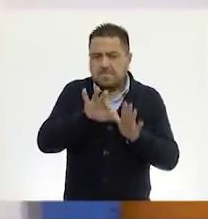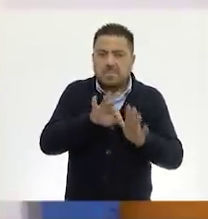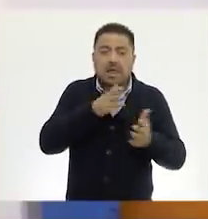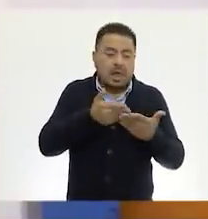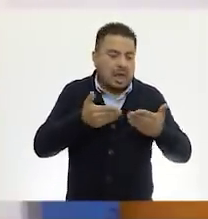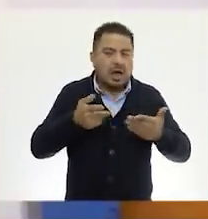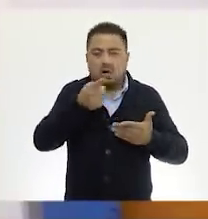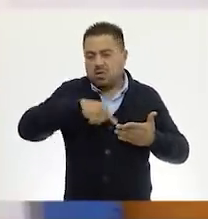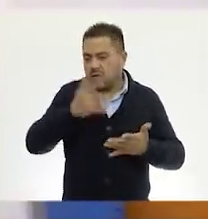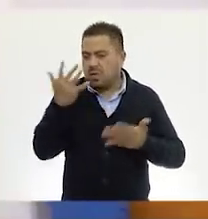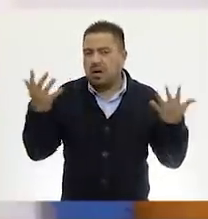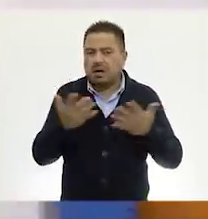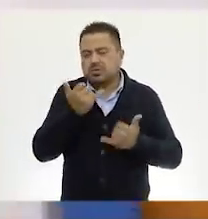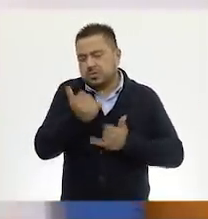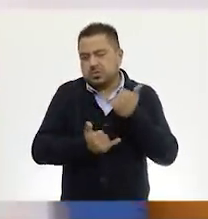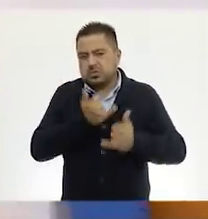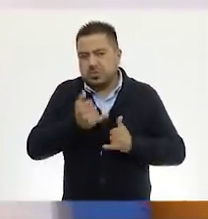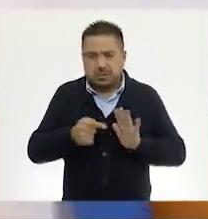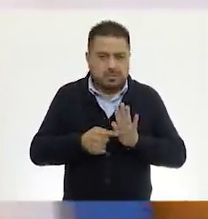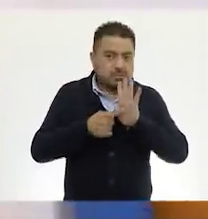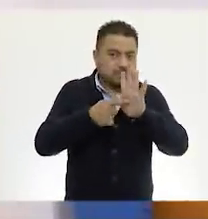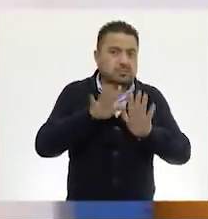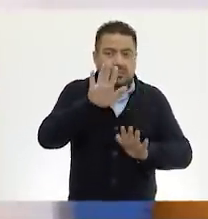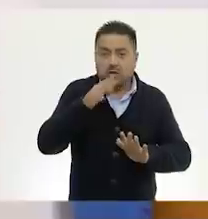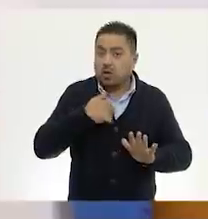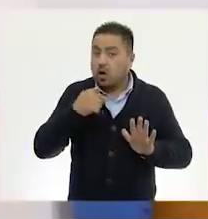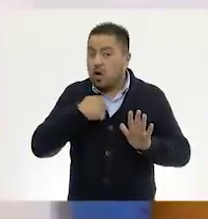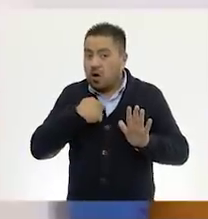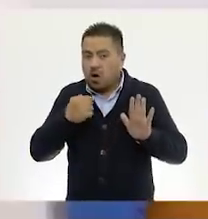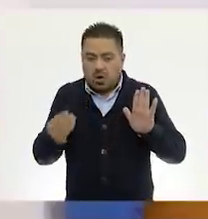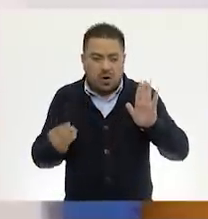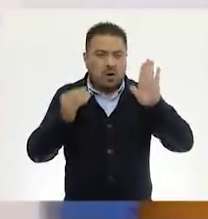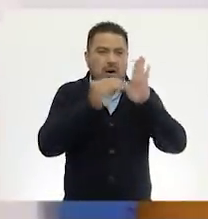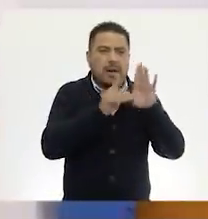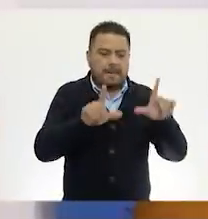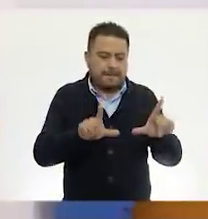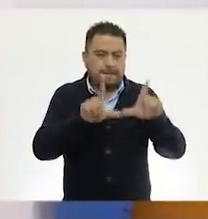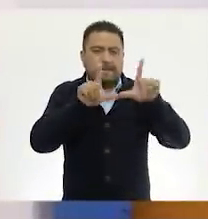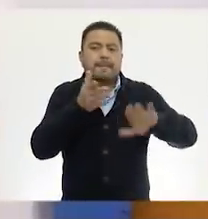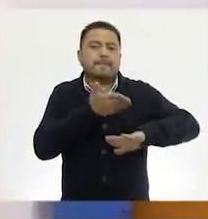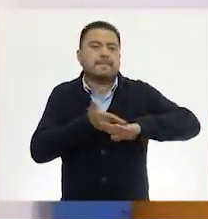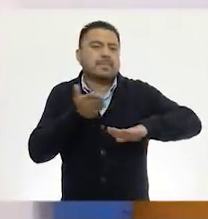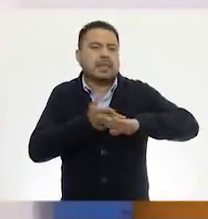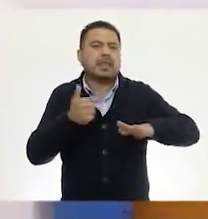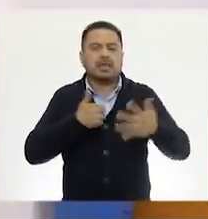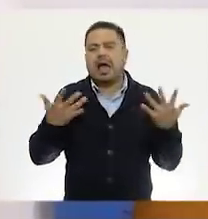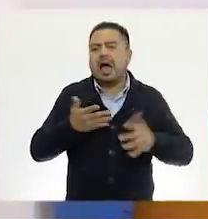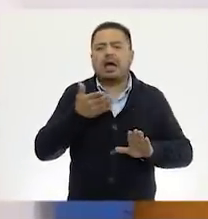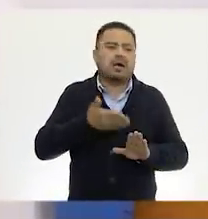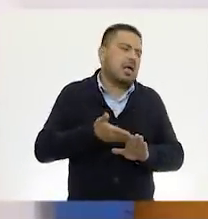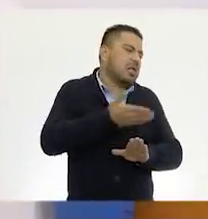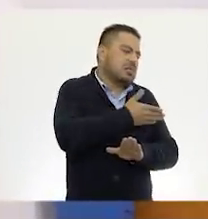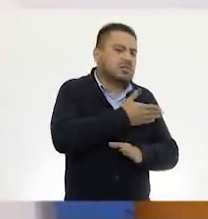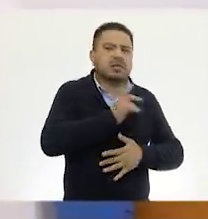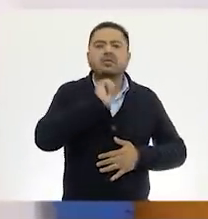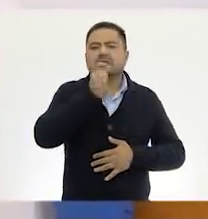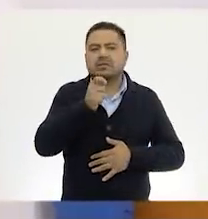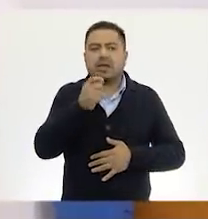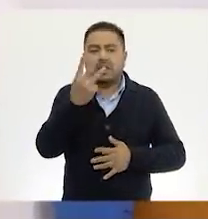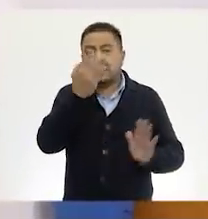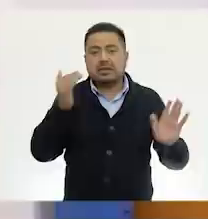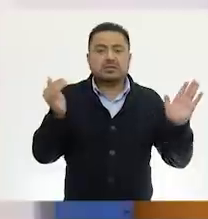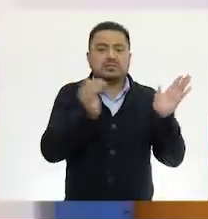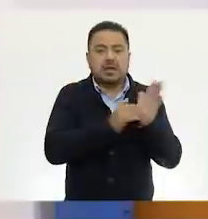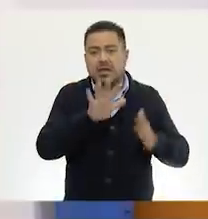Vamos a realizar el juego de la siguiente forma. Yo voy a poner una tarjeta blanca que yo ya realicé con anterioridad, que es tres